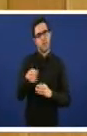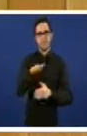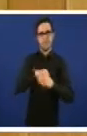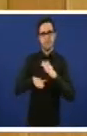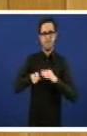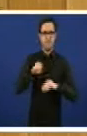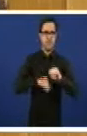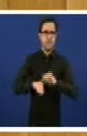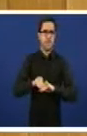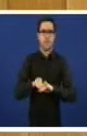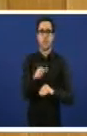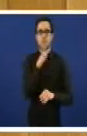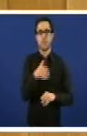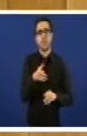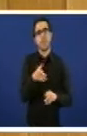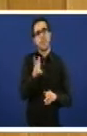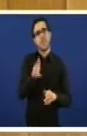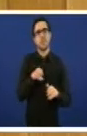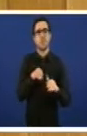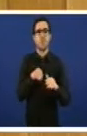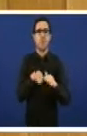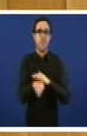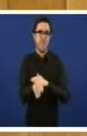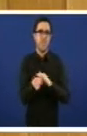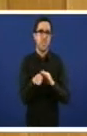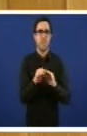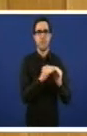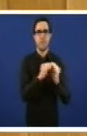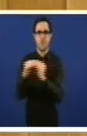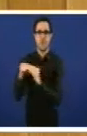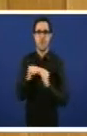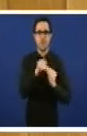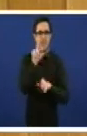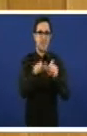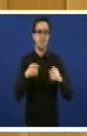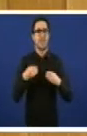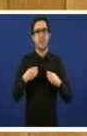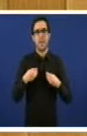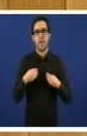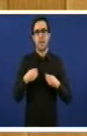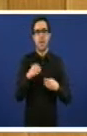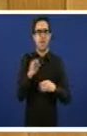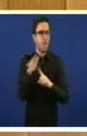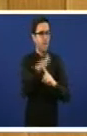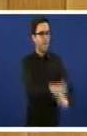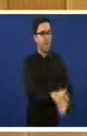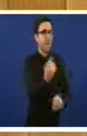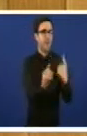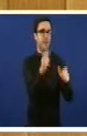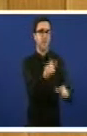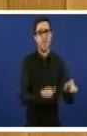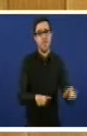eliminación do dereito universal a asistencia sanitaria ou a exclusión do dereito de parte da poboación non é só unha